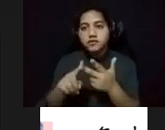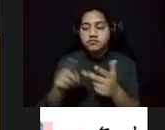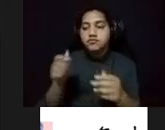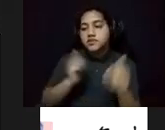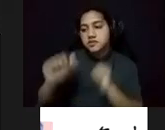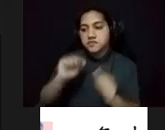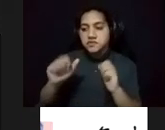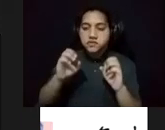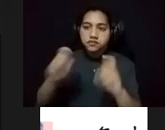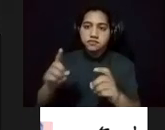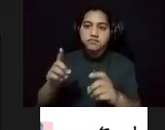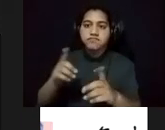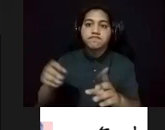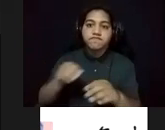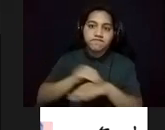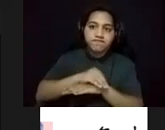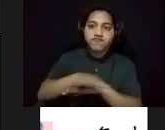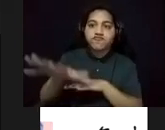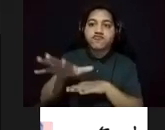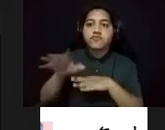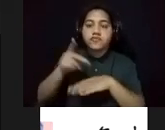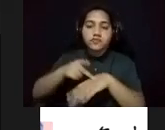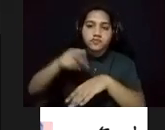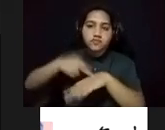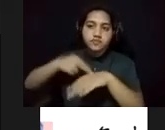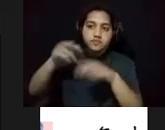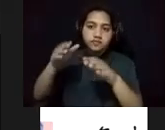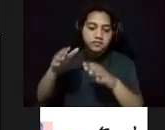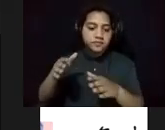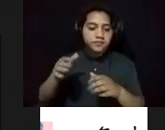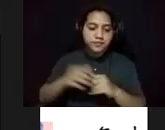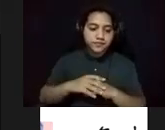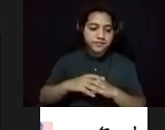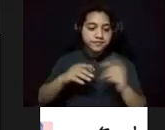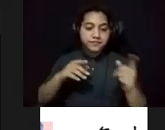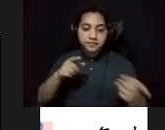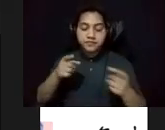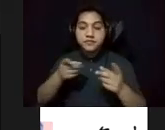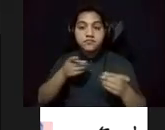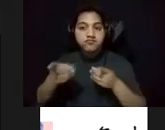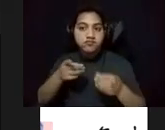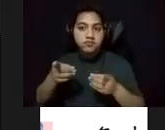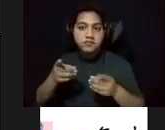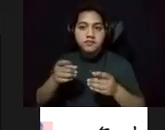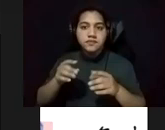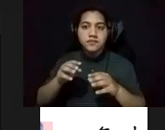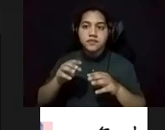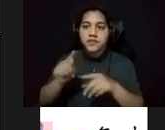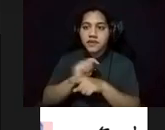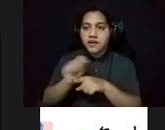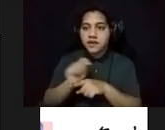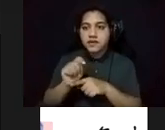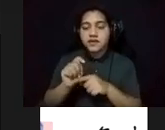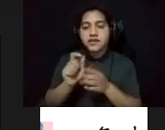el pueblo puertorriqueño. Asimismo, dirigió el taller de la gráfica de la entidad,